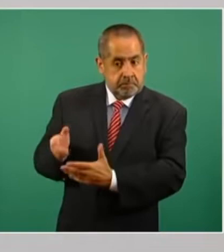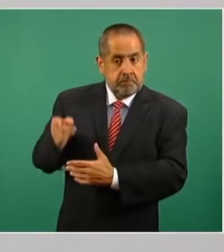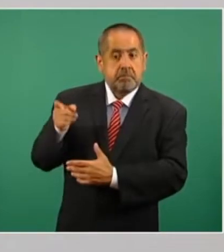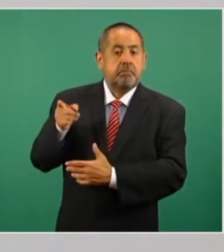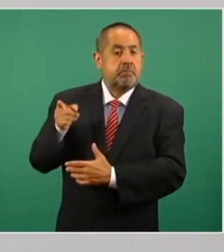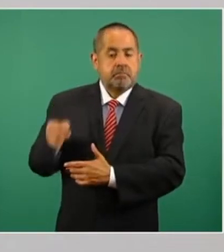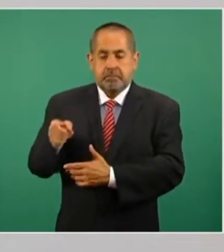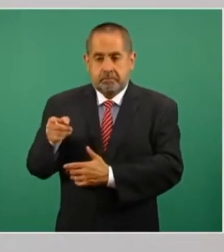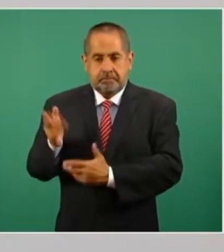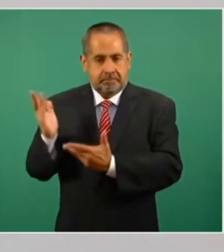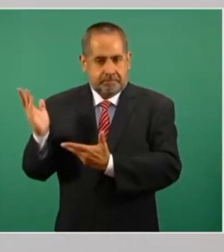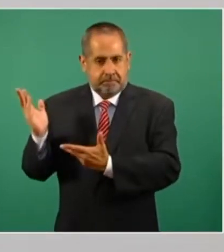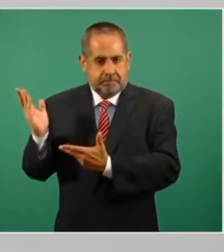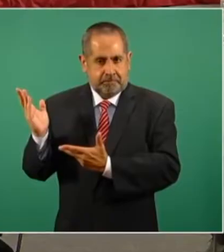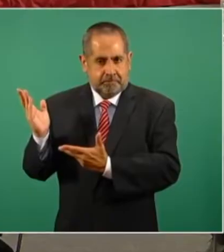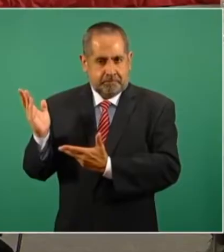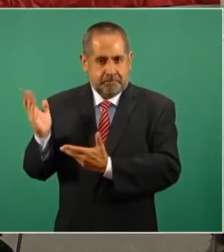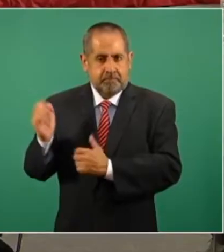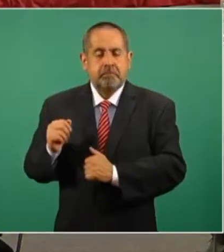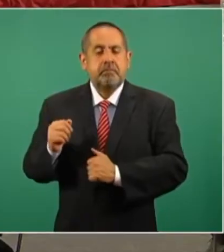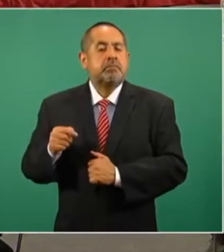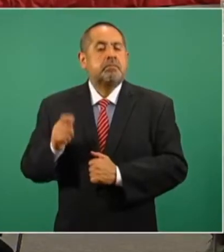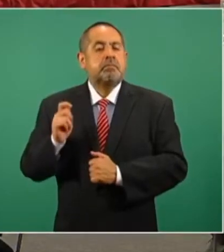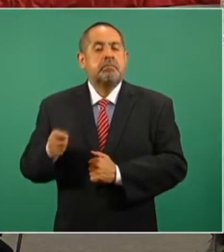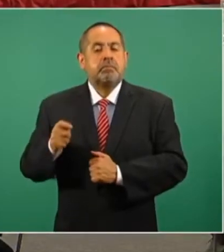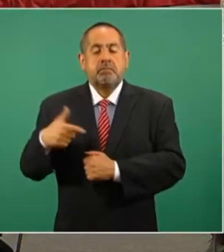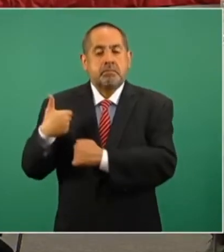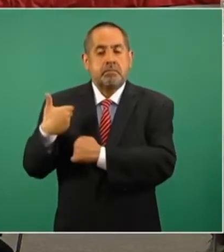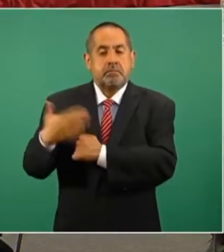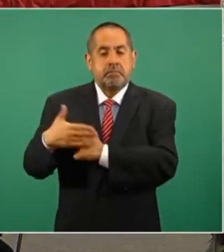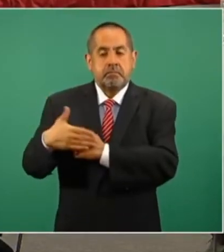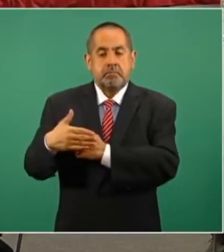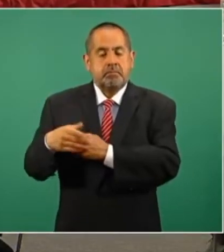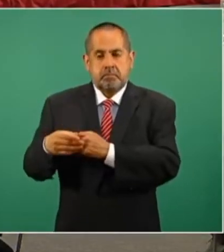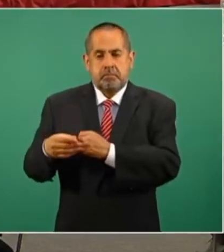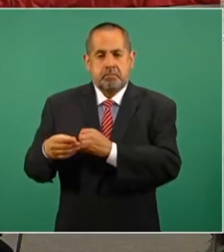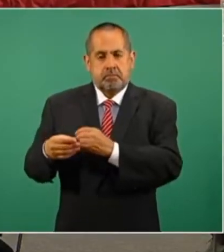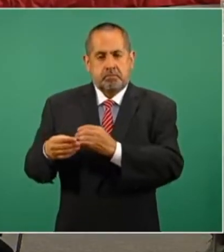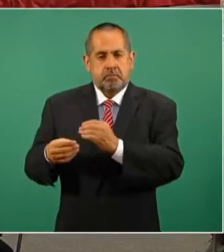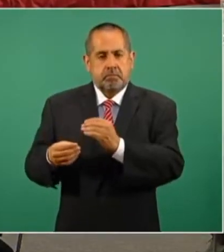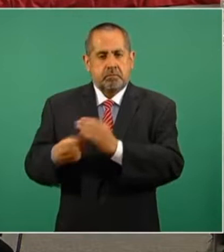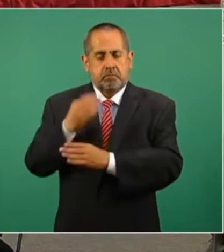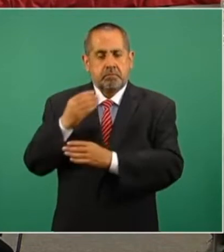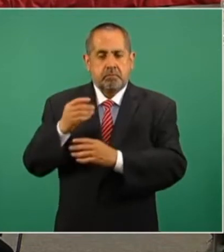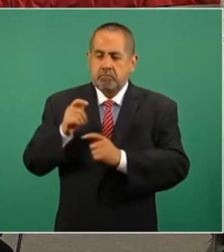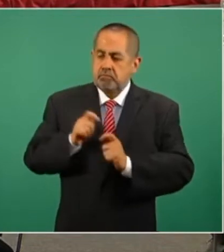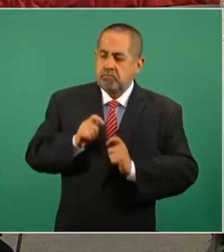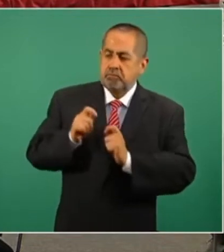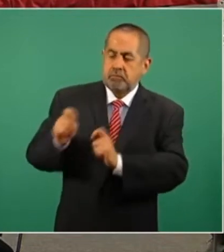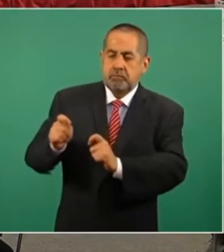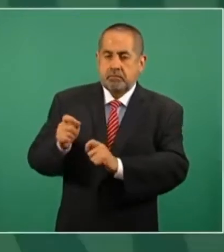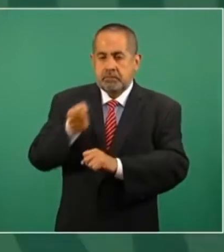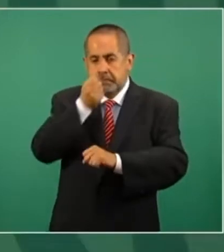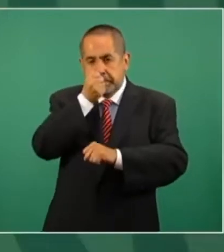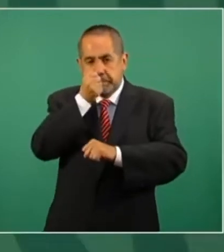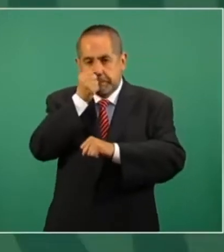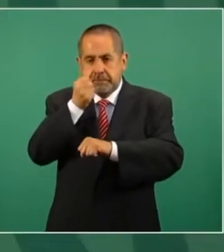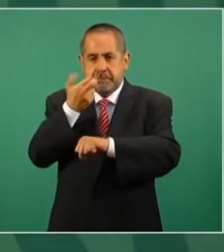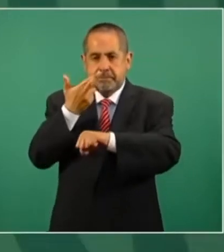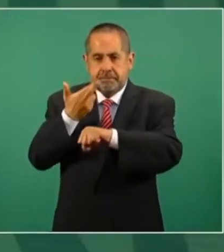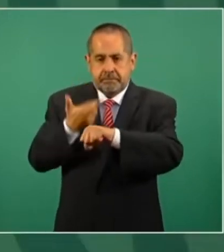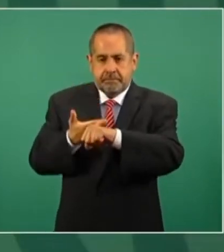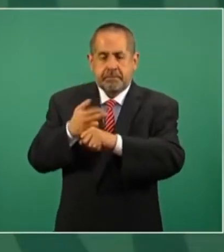la próxima, la futura secretaria